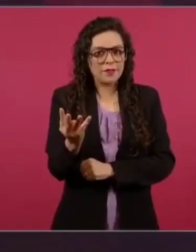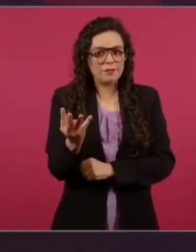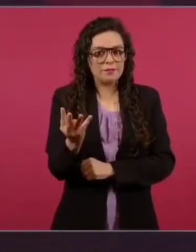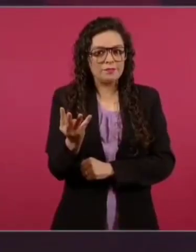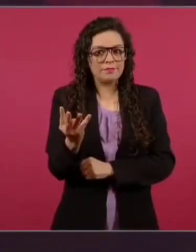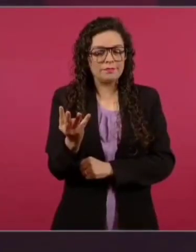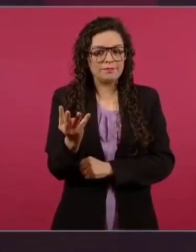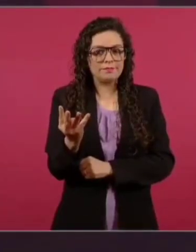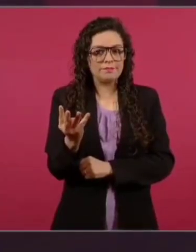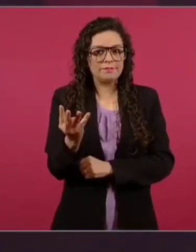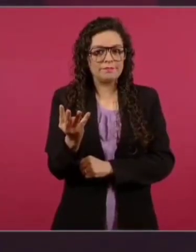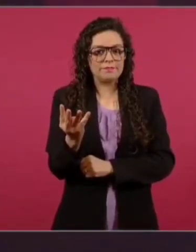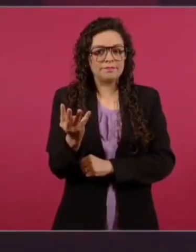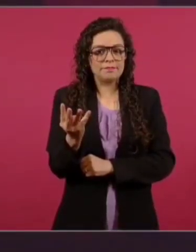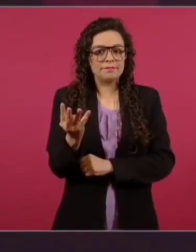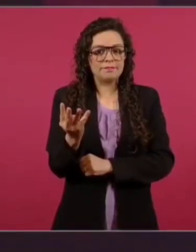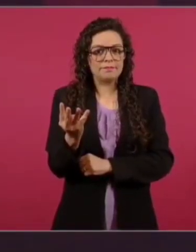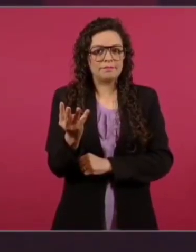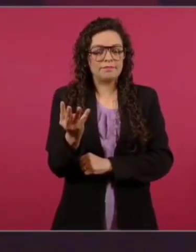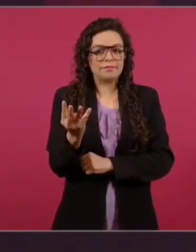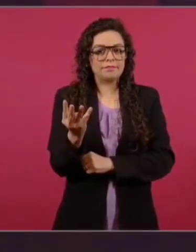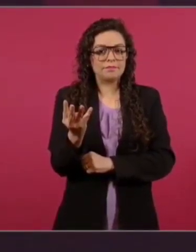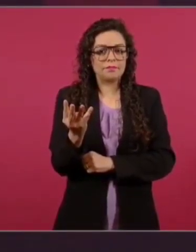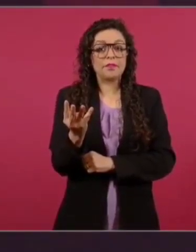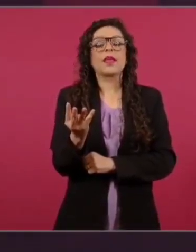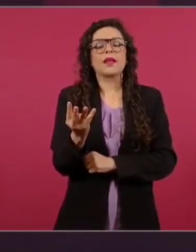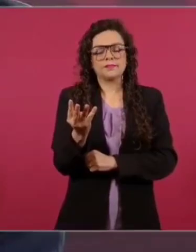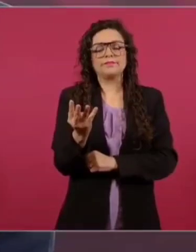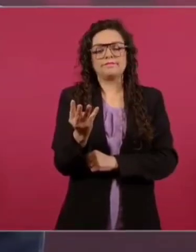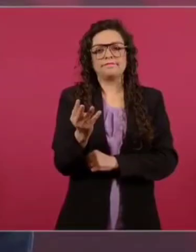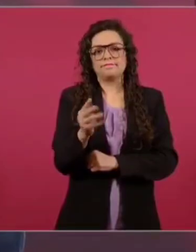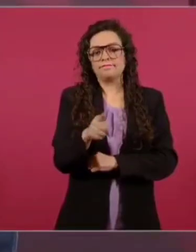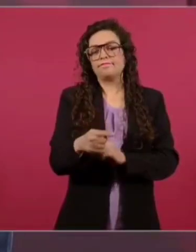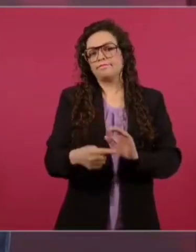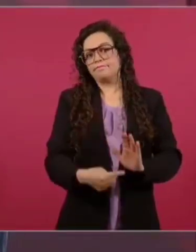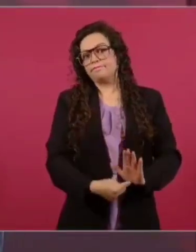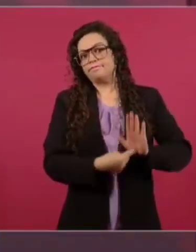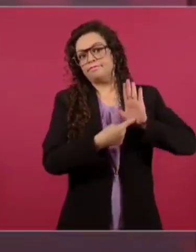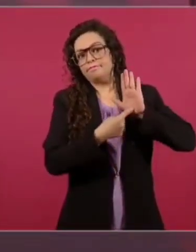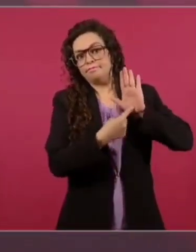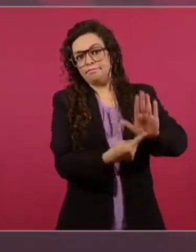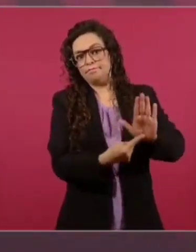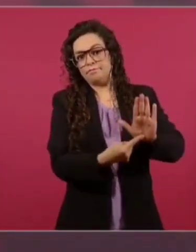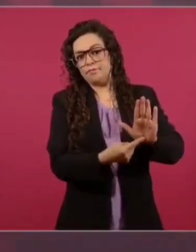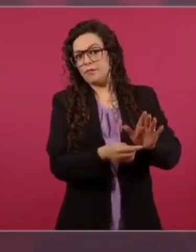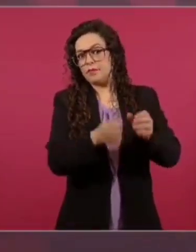da a conocer un decreto para desaparecer la Suprema Corte.